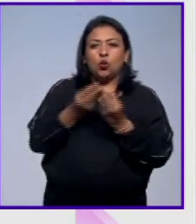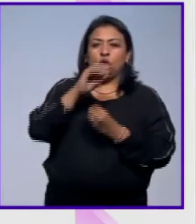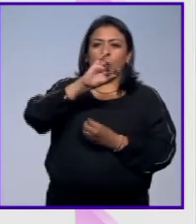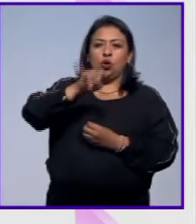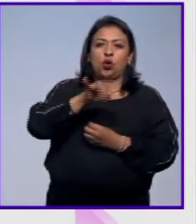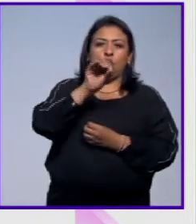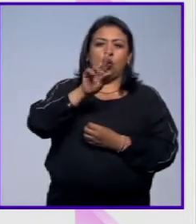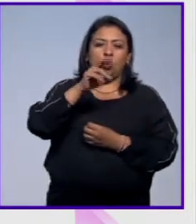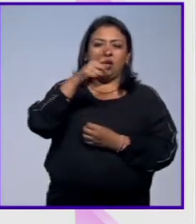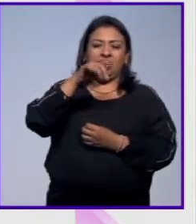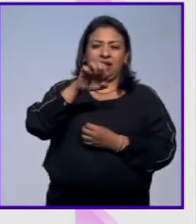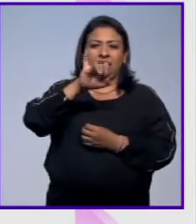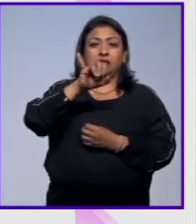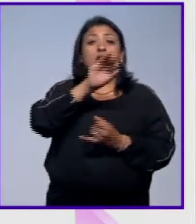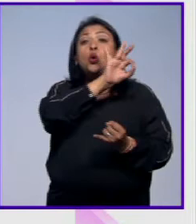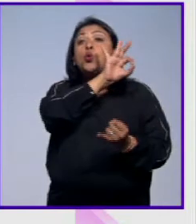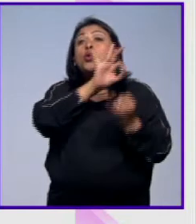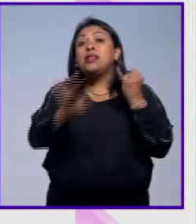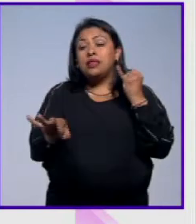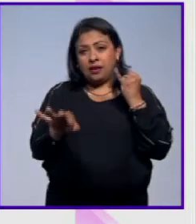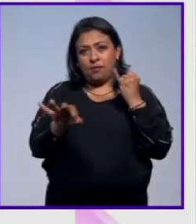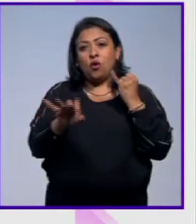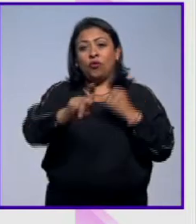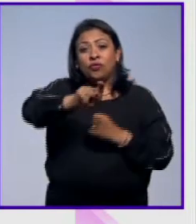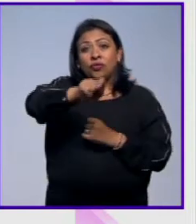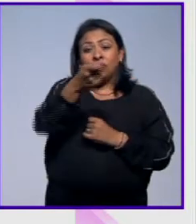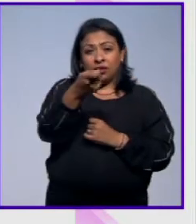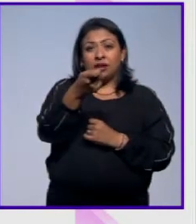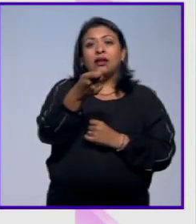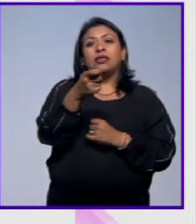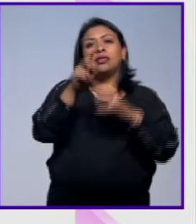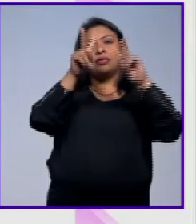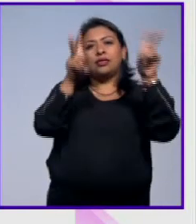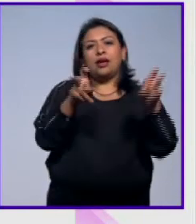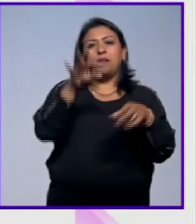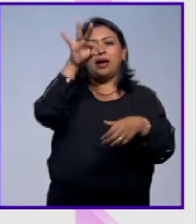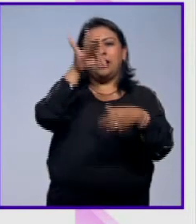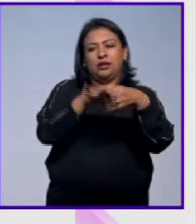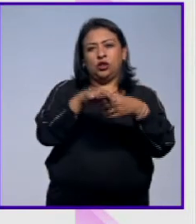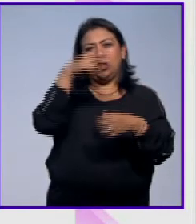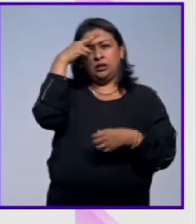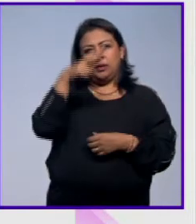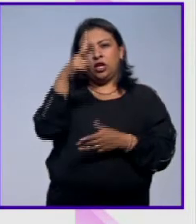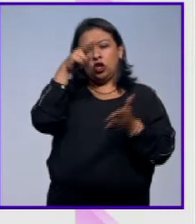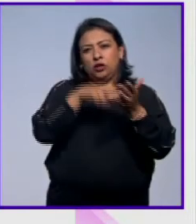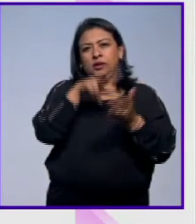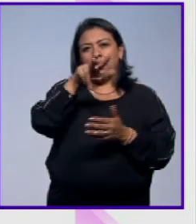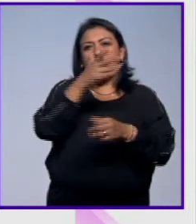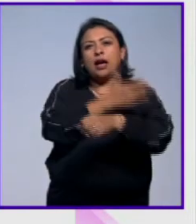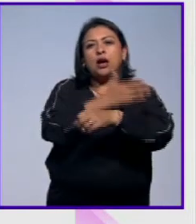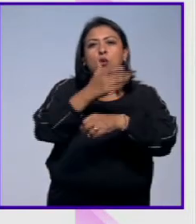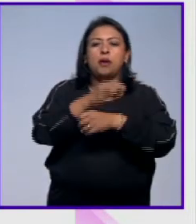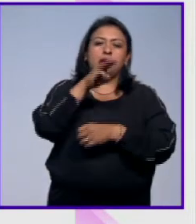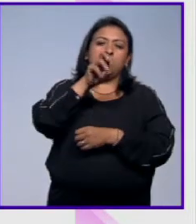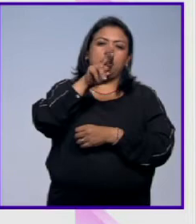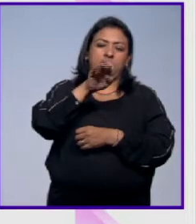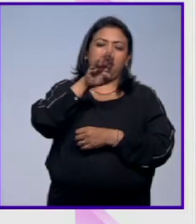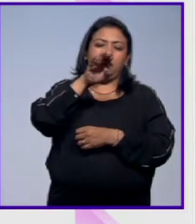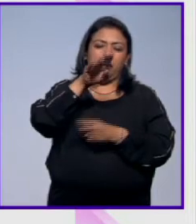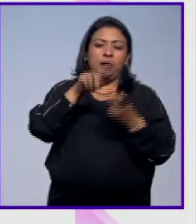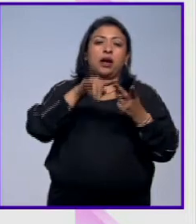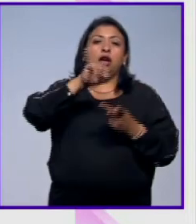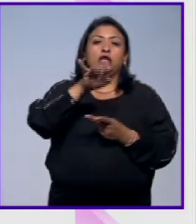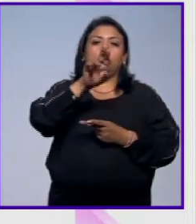al doctor Jorge Islas en el último capítulo de la serie Elecciones México 2018 acompañado por María Marván y John